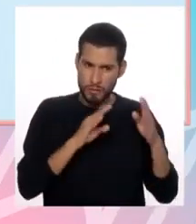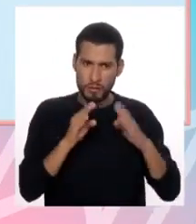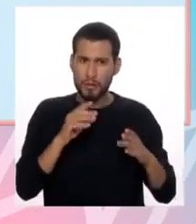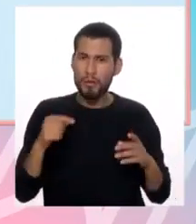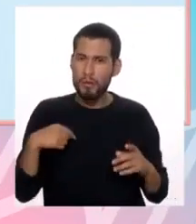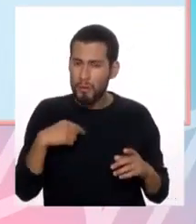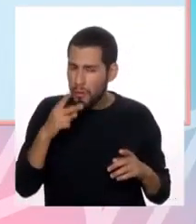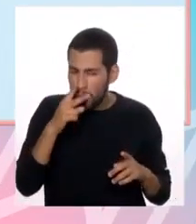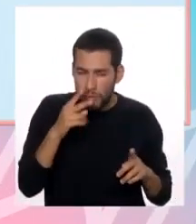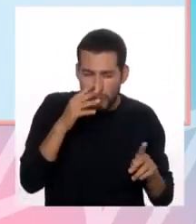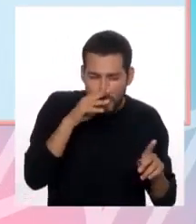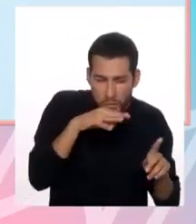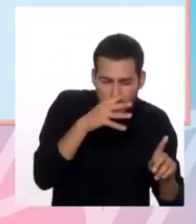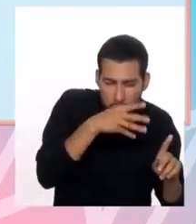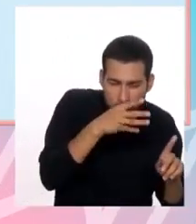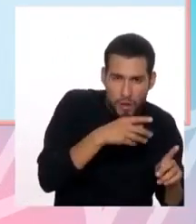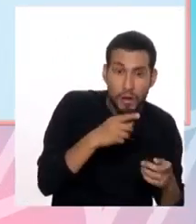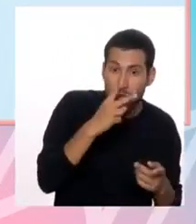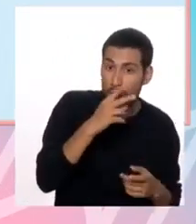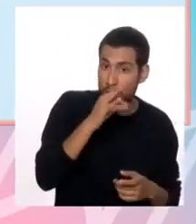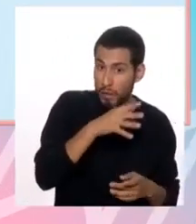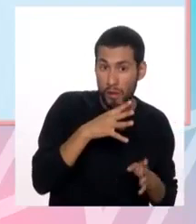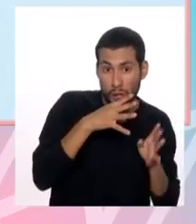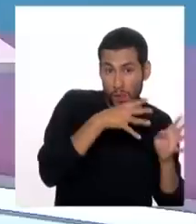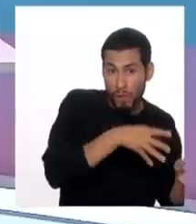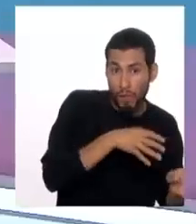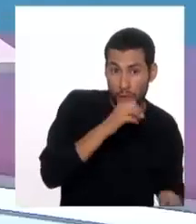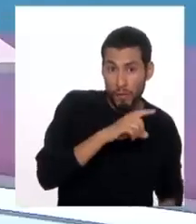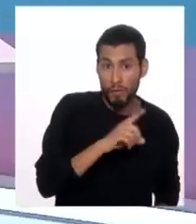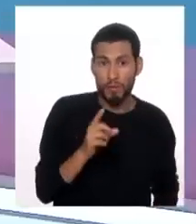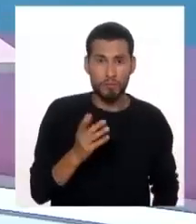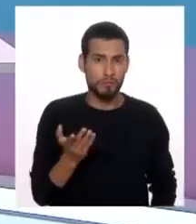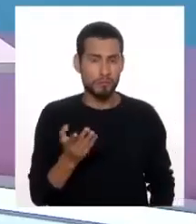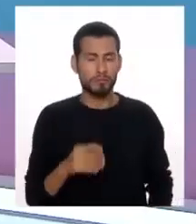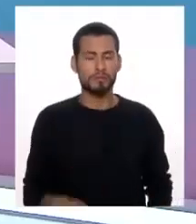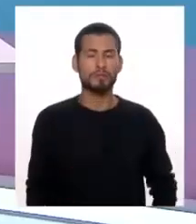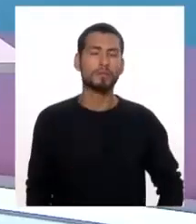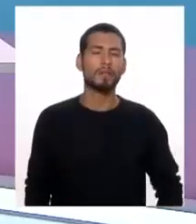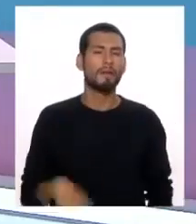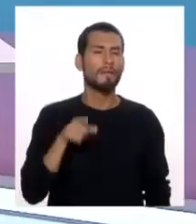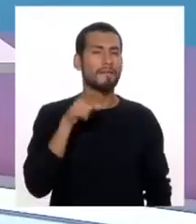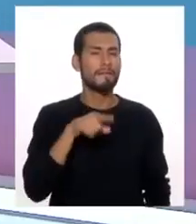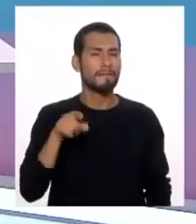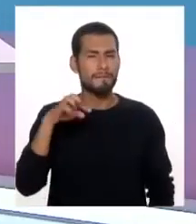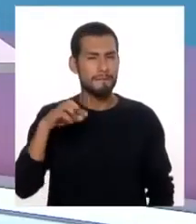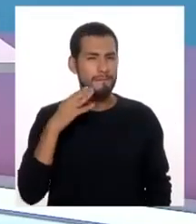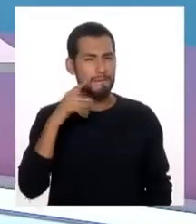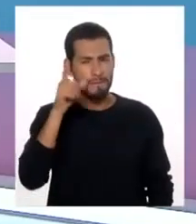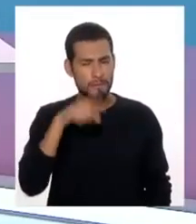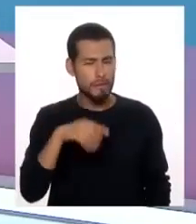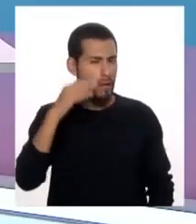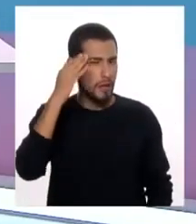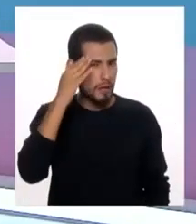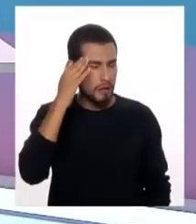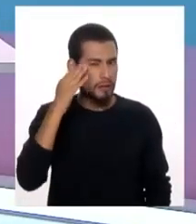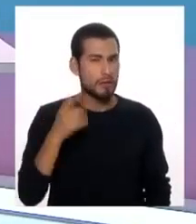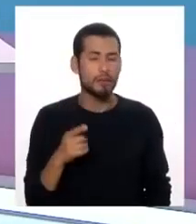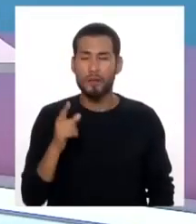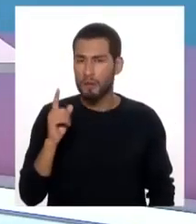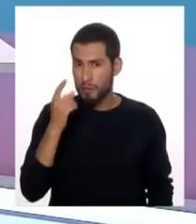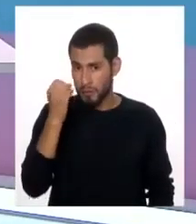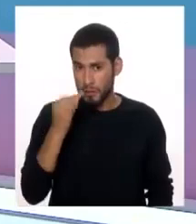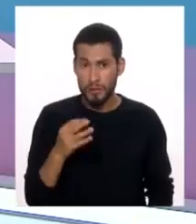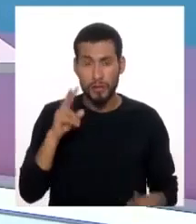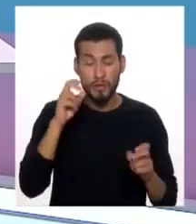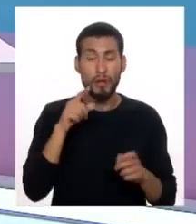detrás de la hija o del hijo para ver si está vomitando o no. Entonces tienes que tomar varias cosas en cuenta, varios